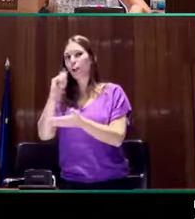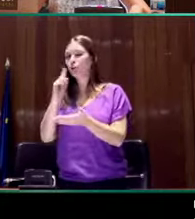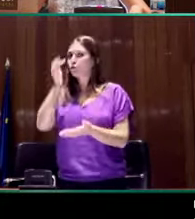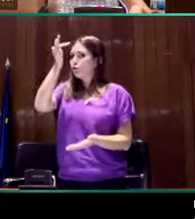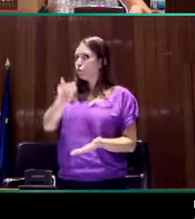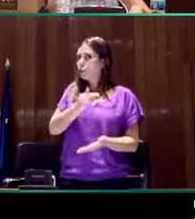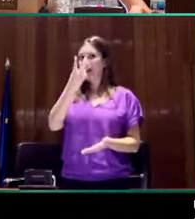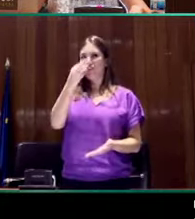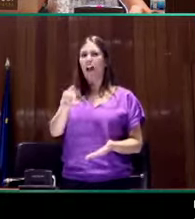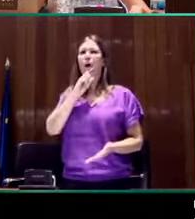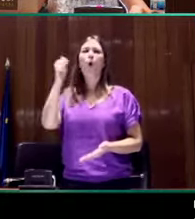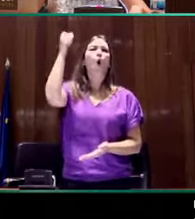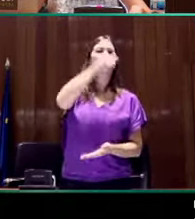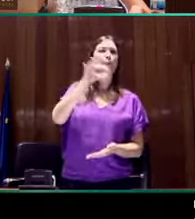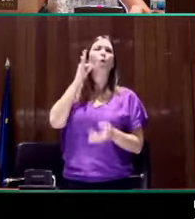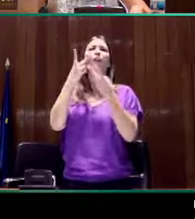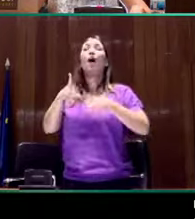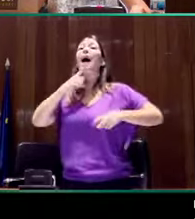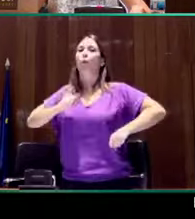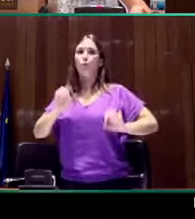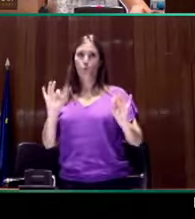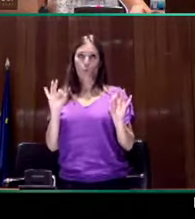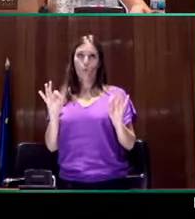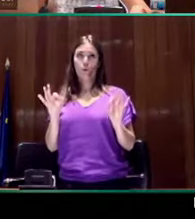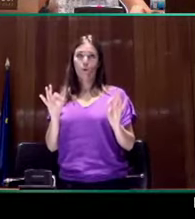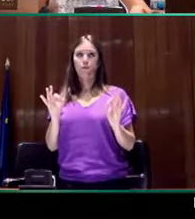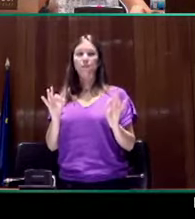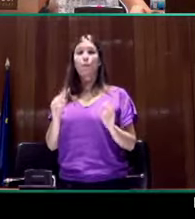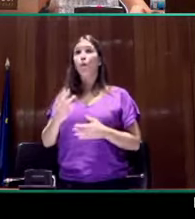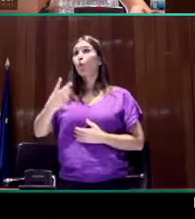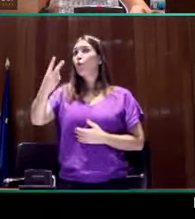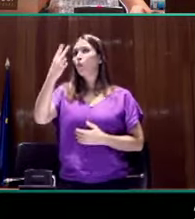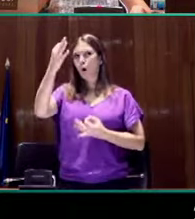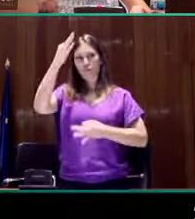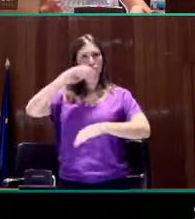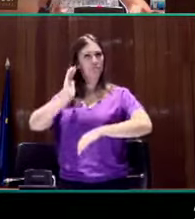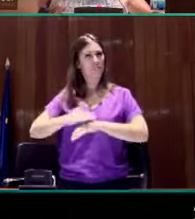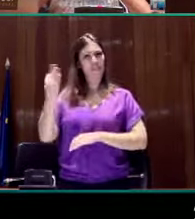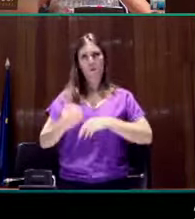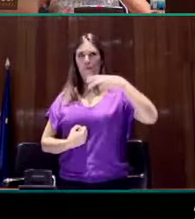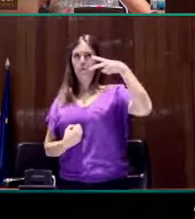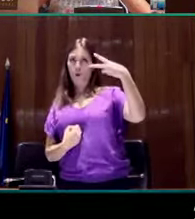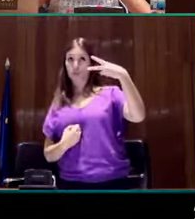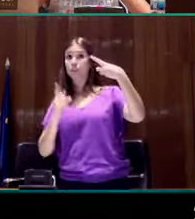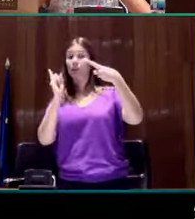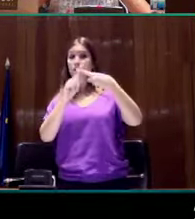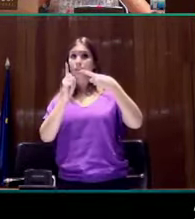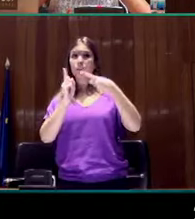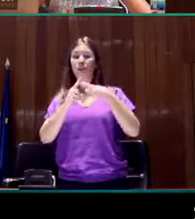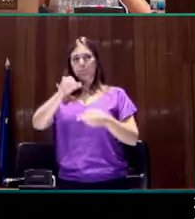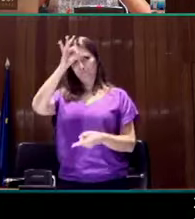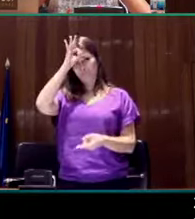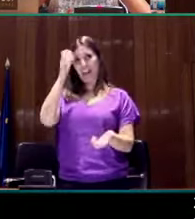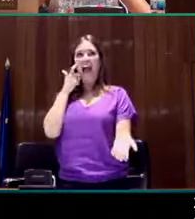sordos, hombres y mujeres, adultos, y que tenían que cumplir dos requisitos. Primero, no saber arte,